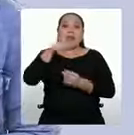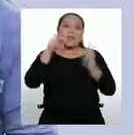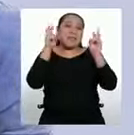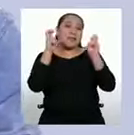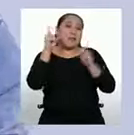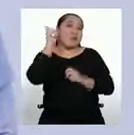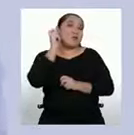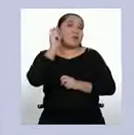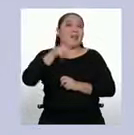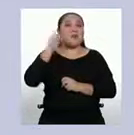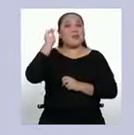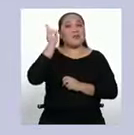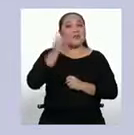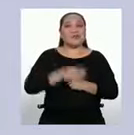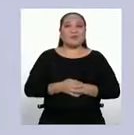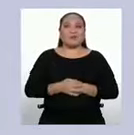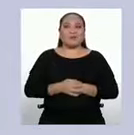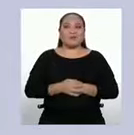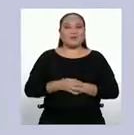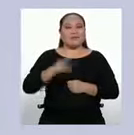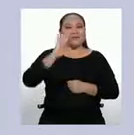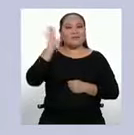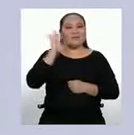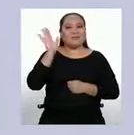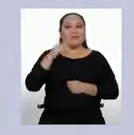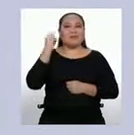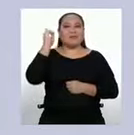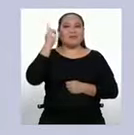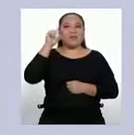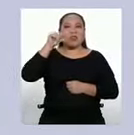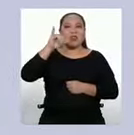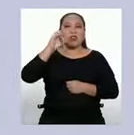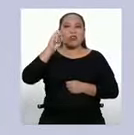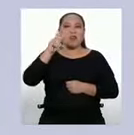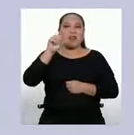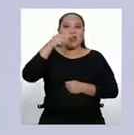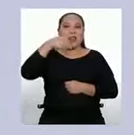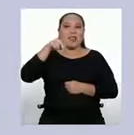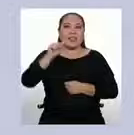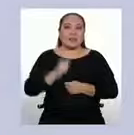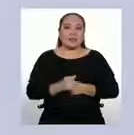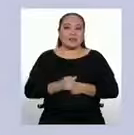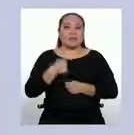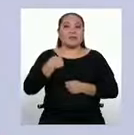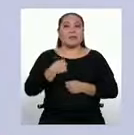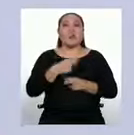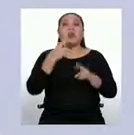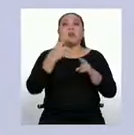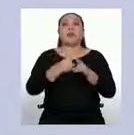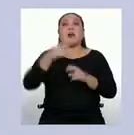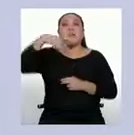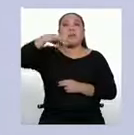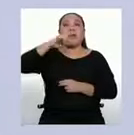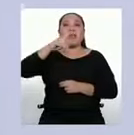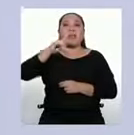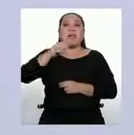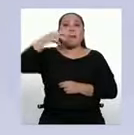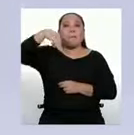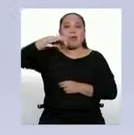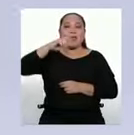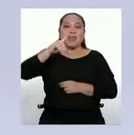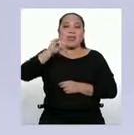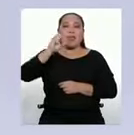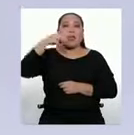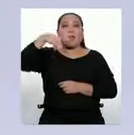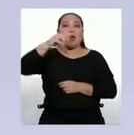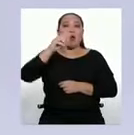escuchemos a nuestro maestro. Hola, te saluda la profesora Giovanna Pizcoya. Hoy vamos a trabajar con la media, la mediana y la moda.